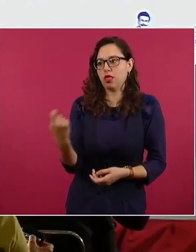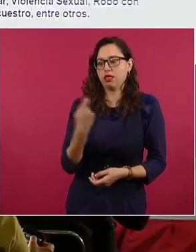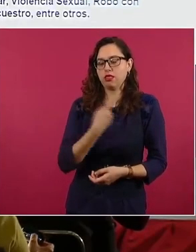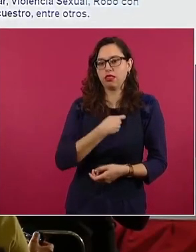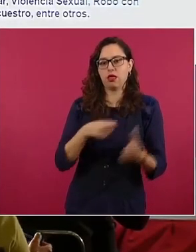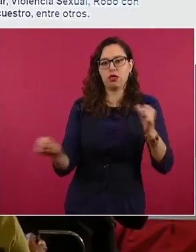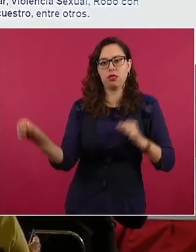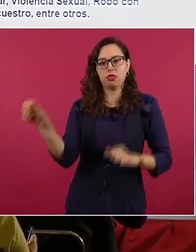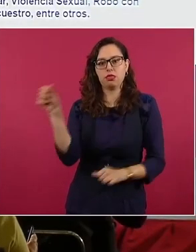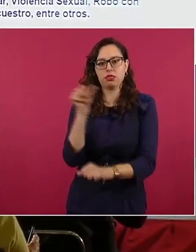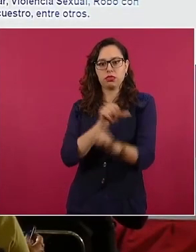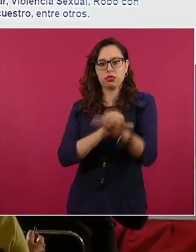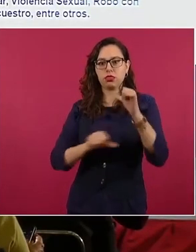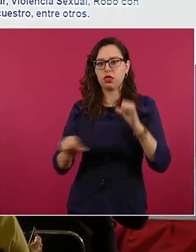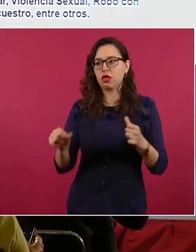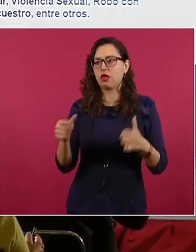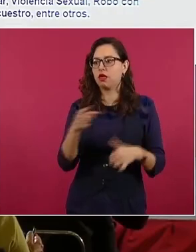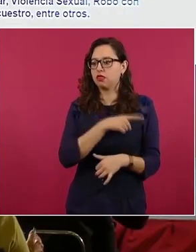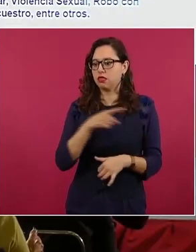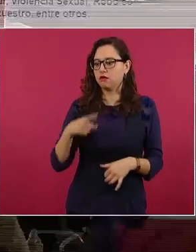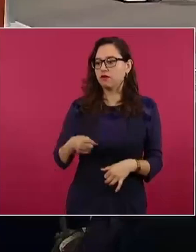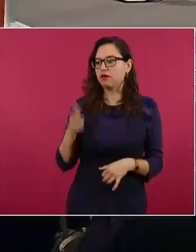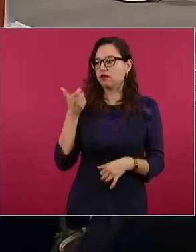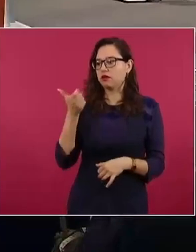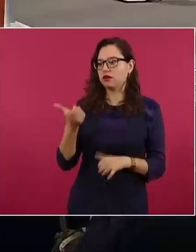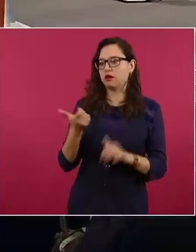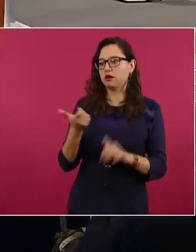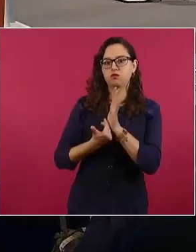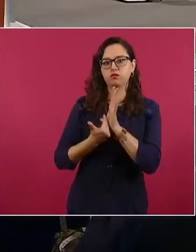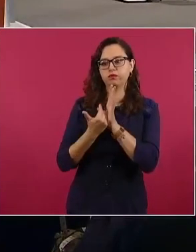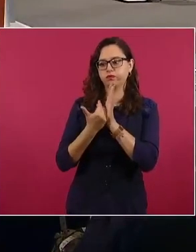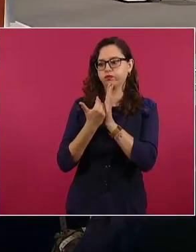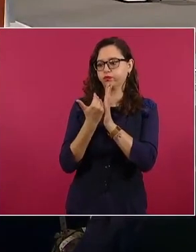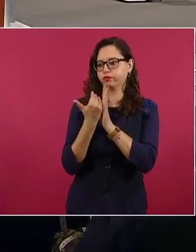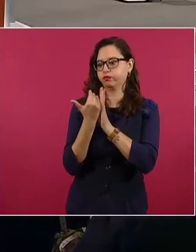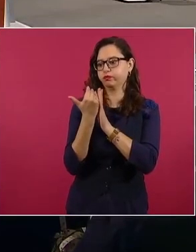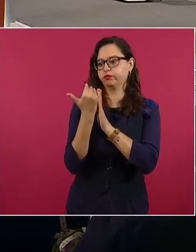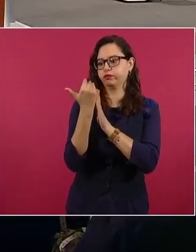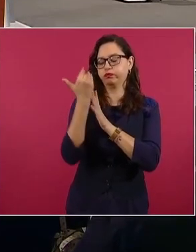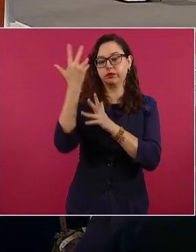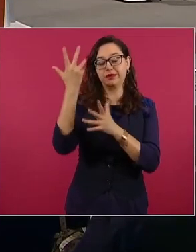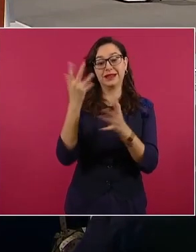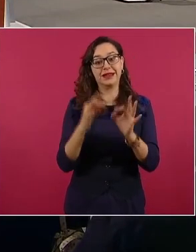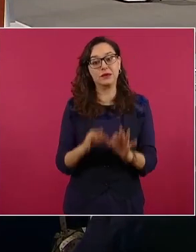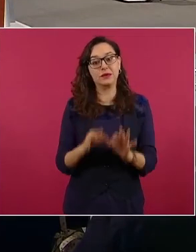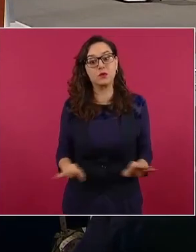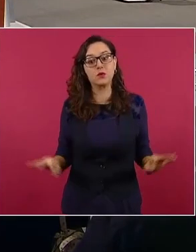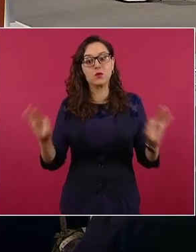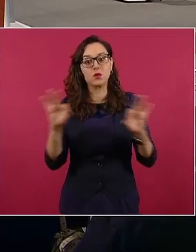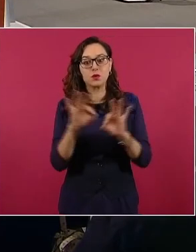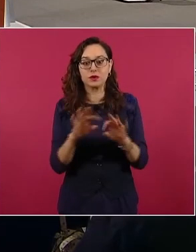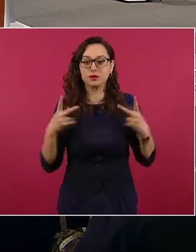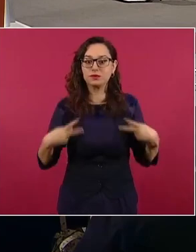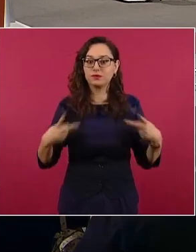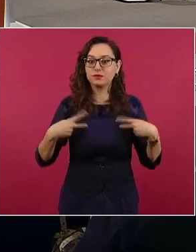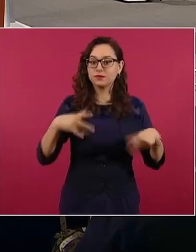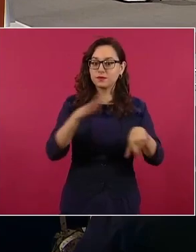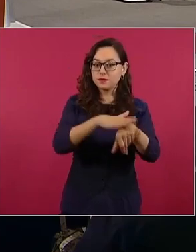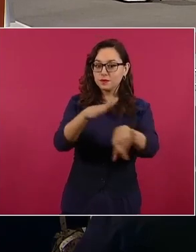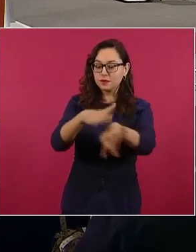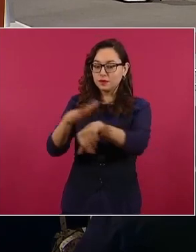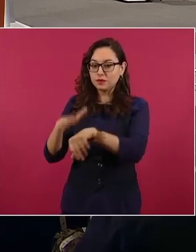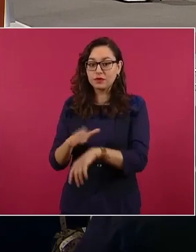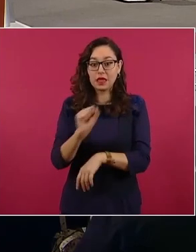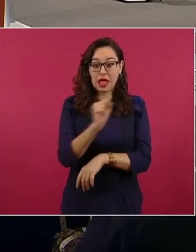Siguiente. Entonces, aquí es importante volver a llamar la atención para que la gente verifique que las aplicaciones